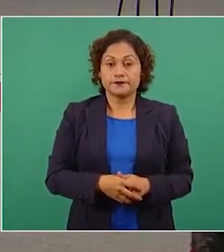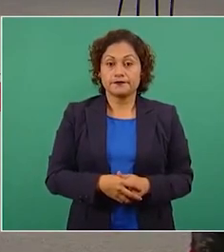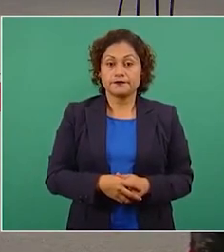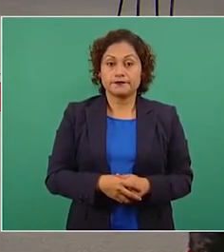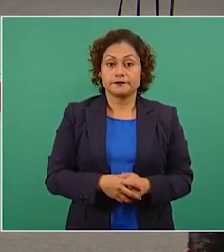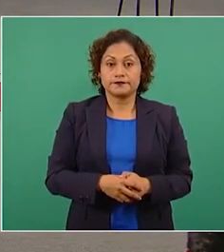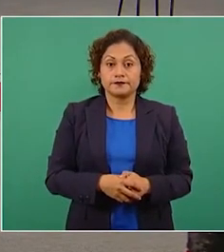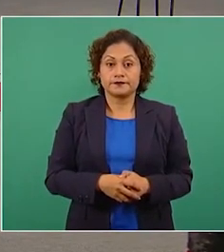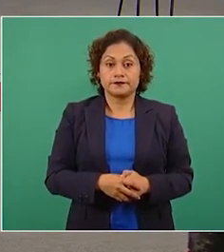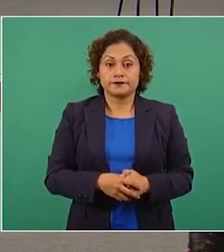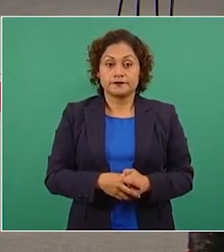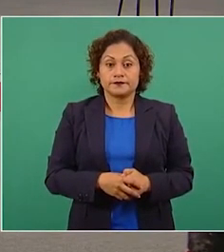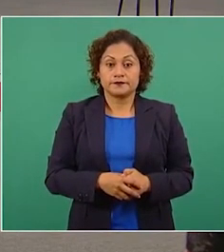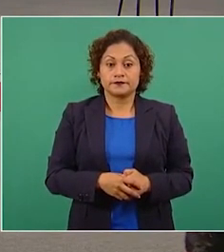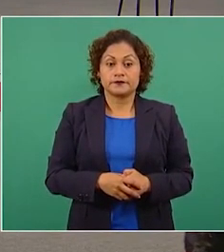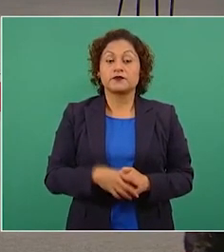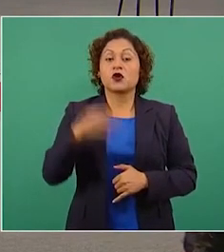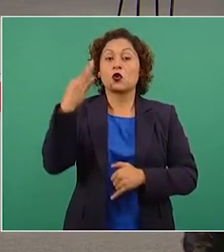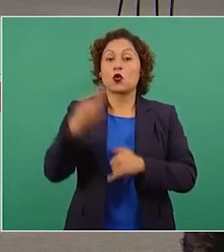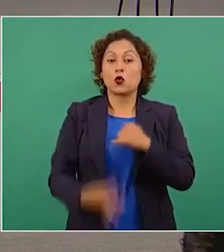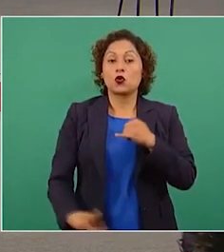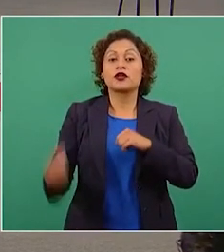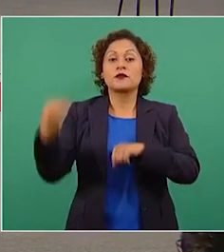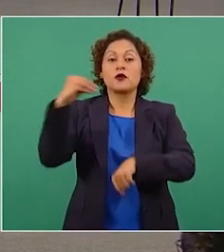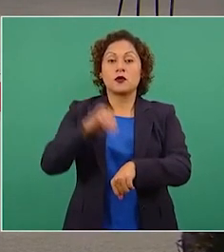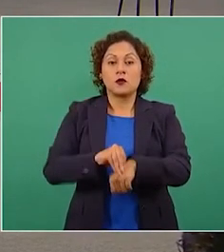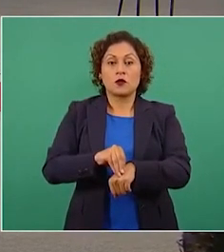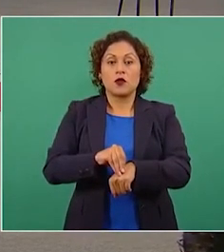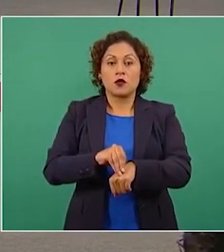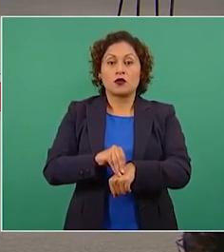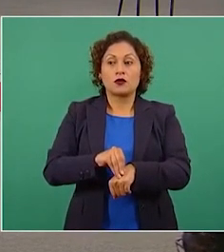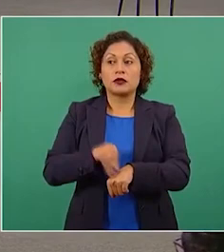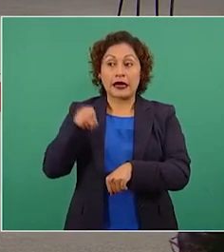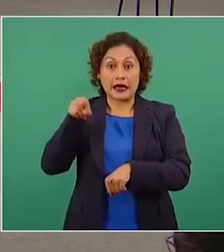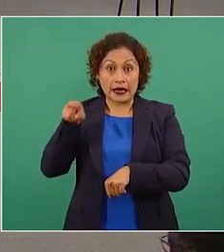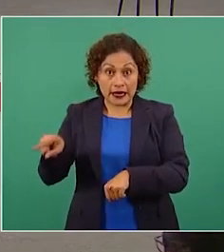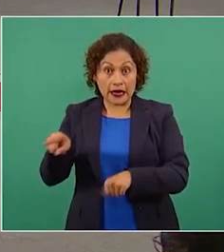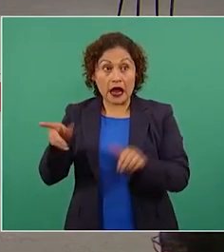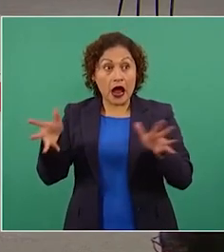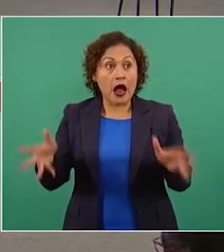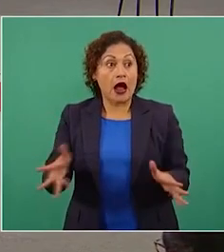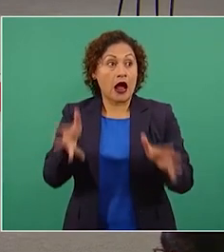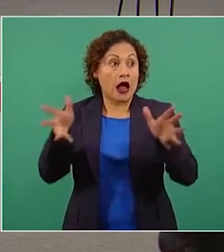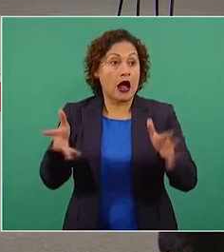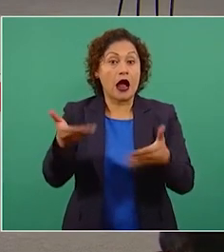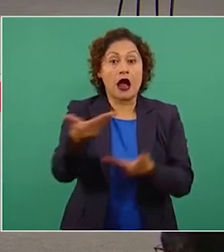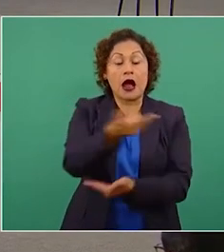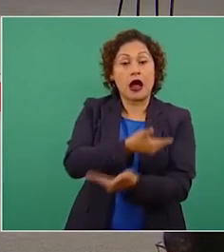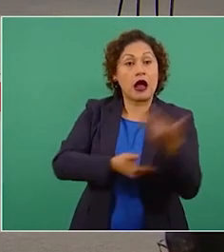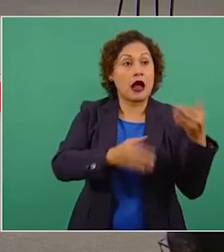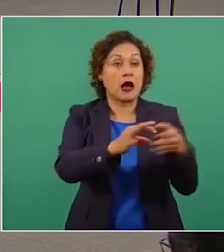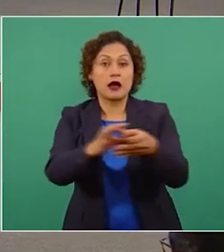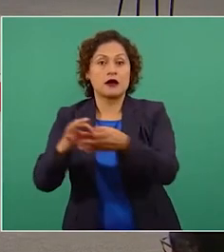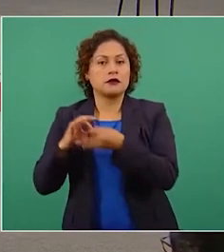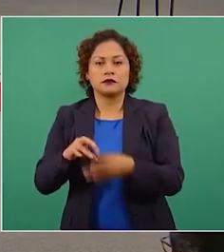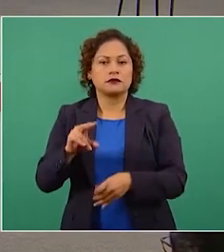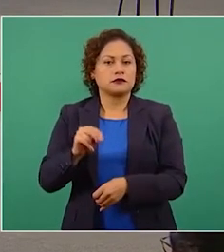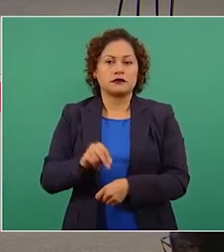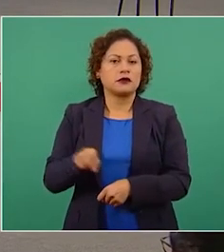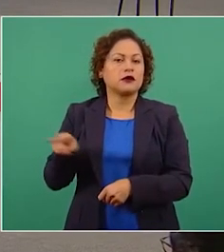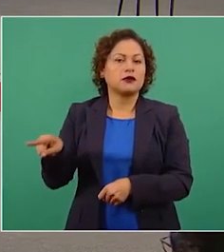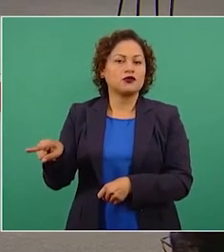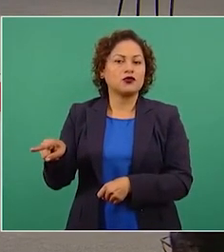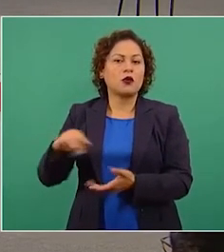Dice, bueno, al final remata, no busca crear incentivos para la colaboración, lo suyo siempre acaba siendo una